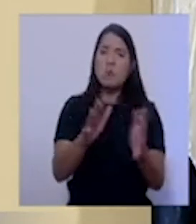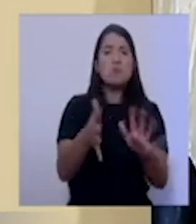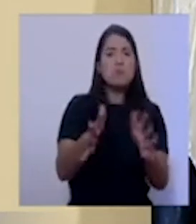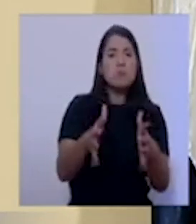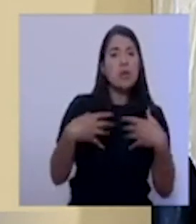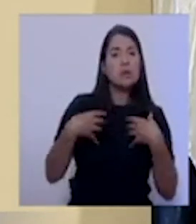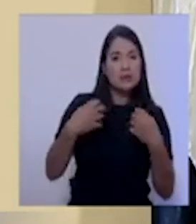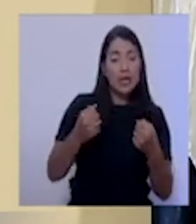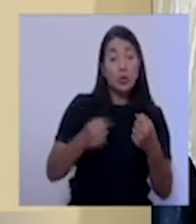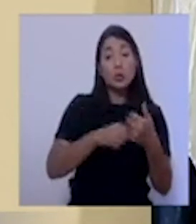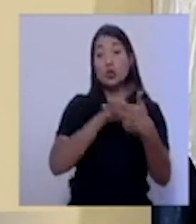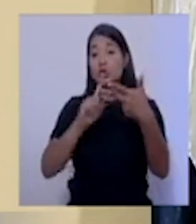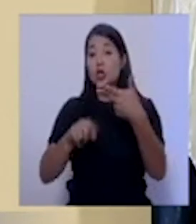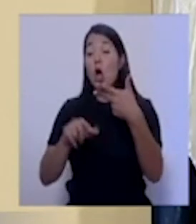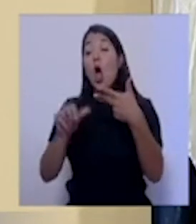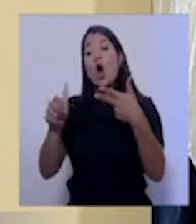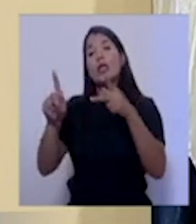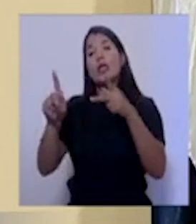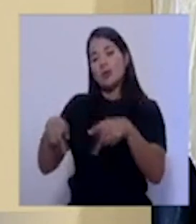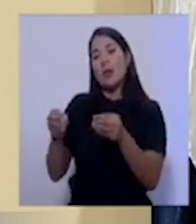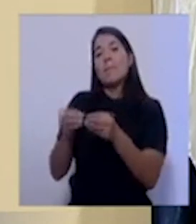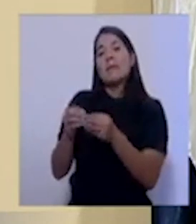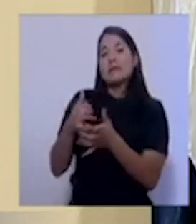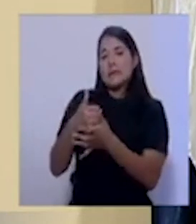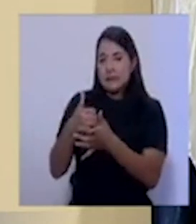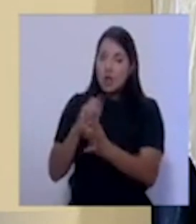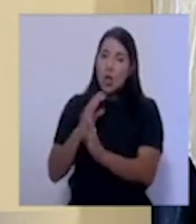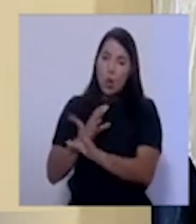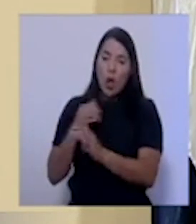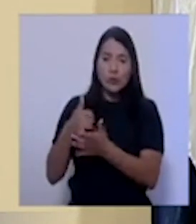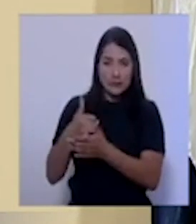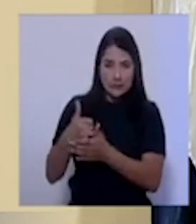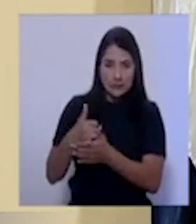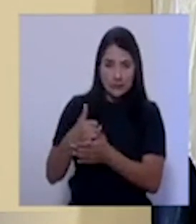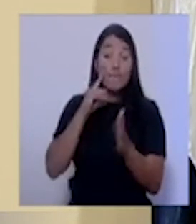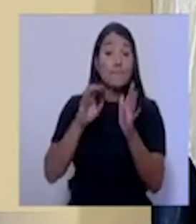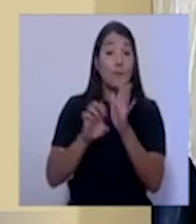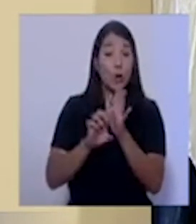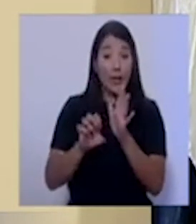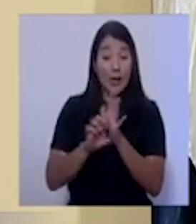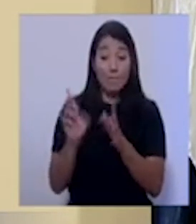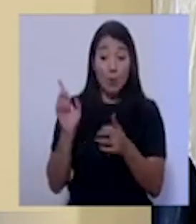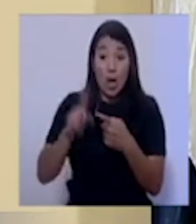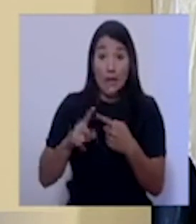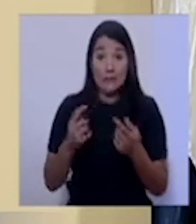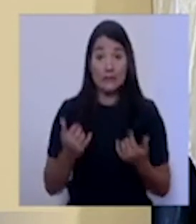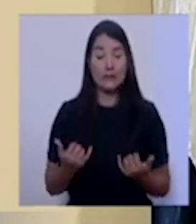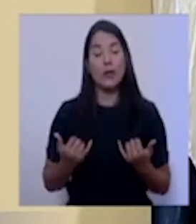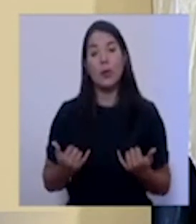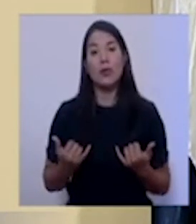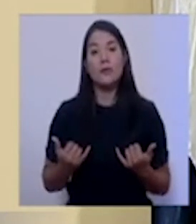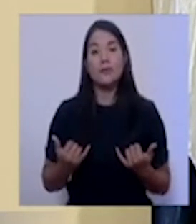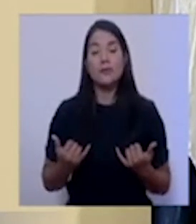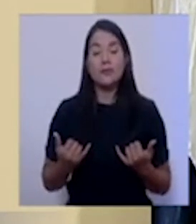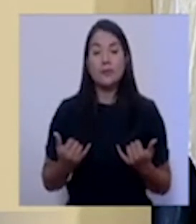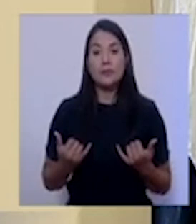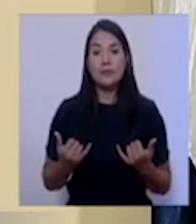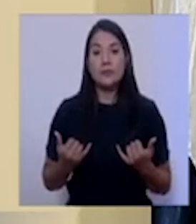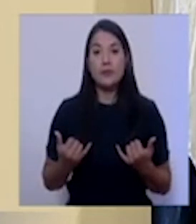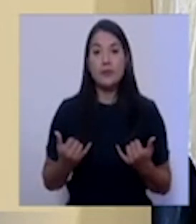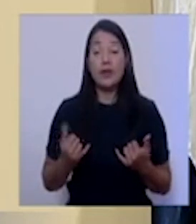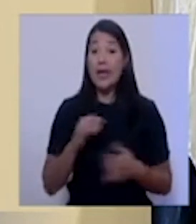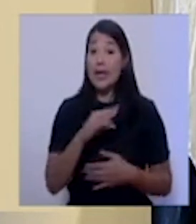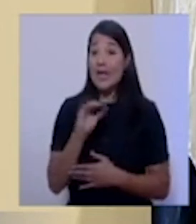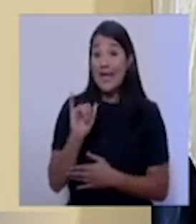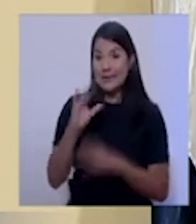complejos o de cuidados intensivos. Por ejemplo, don Edgar, al día de hoy, y este es el